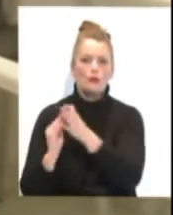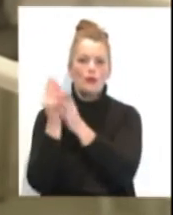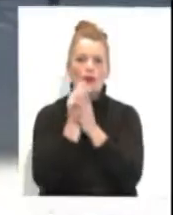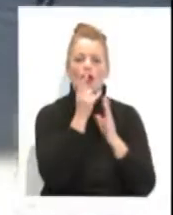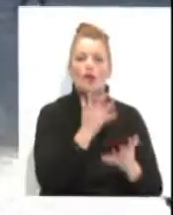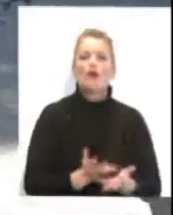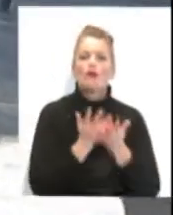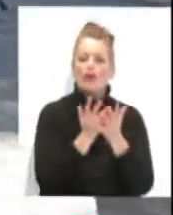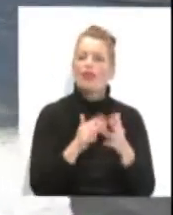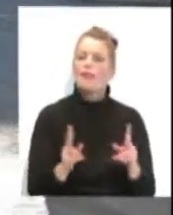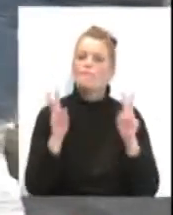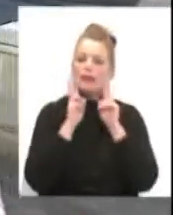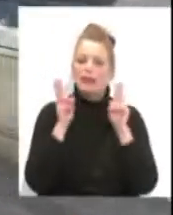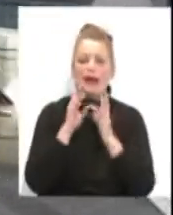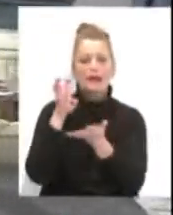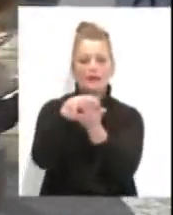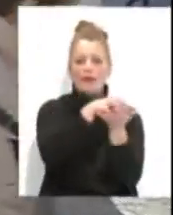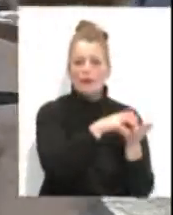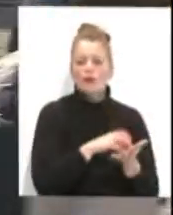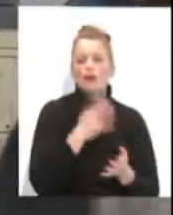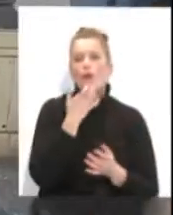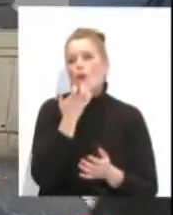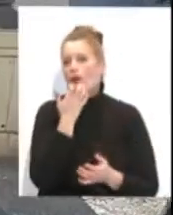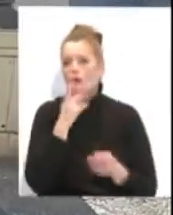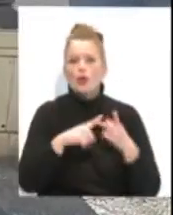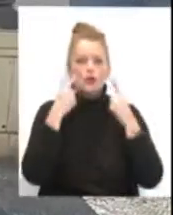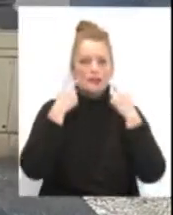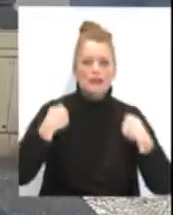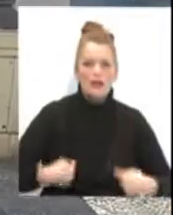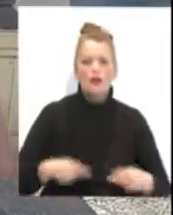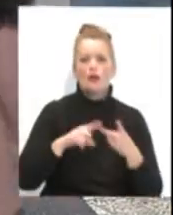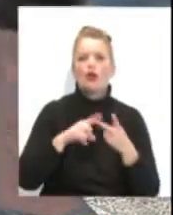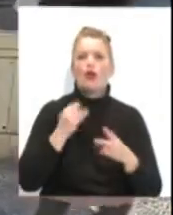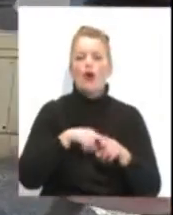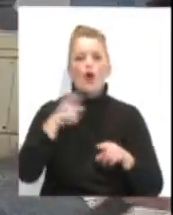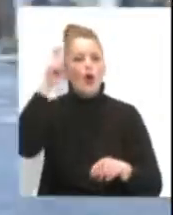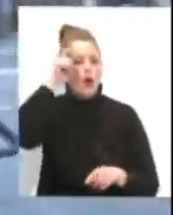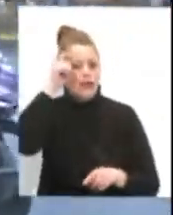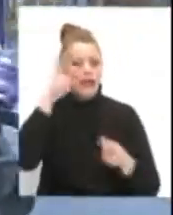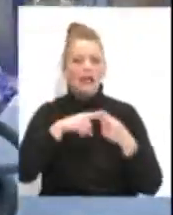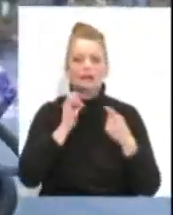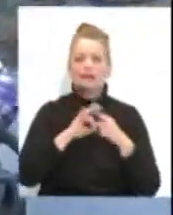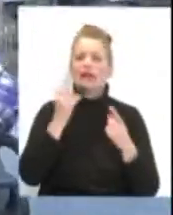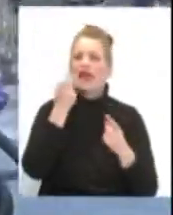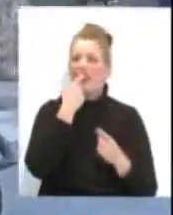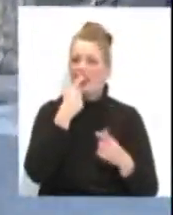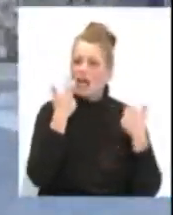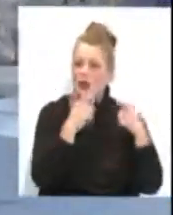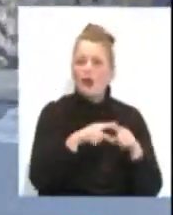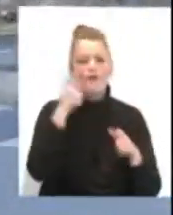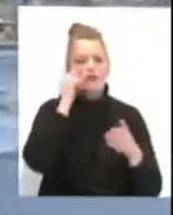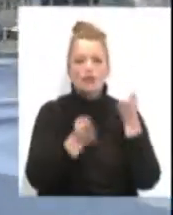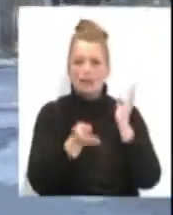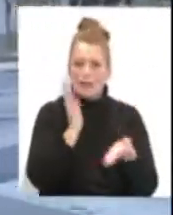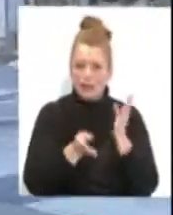ofrecen ventajas en establecimientos relacionados por ejemplo con la salud y el bienestar, como ópticas, clínicas dentales, fisioterapia u